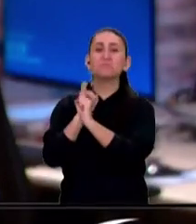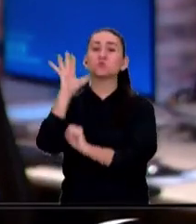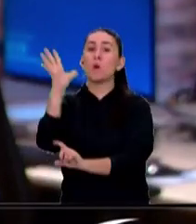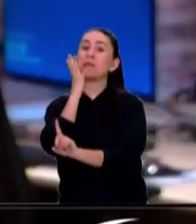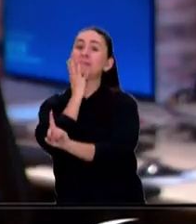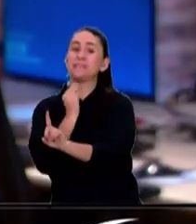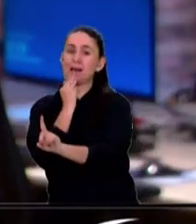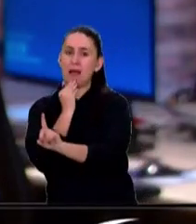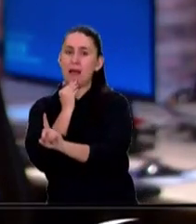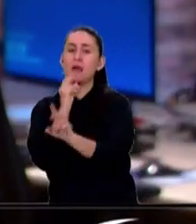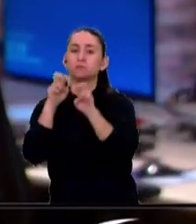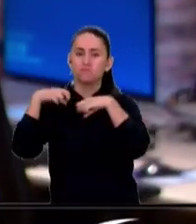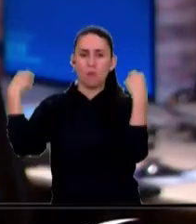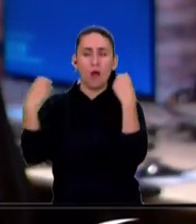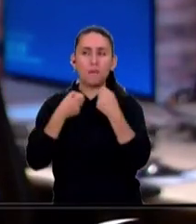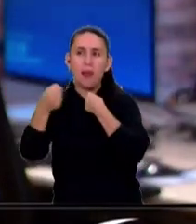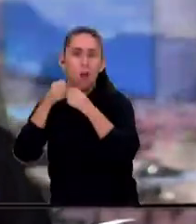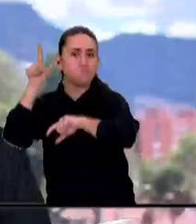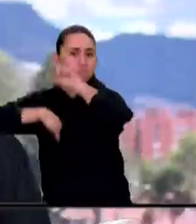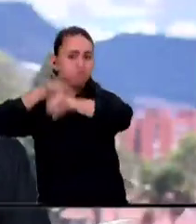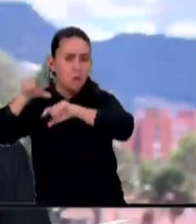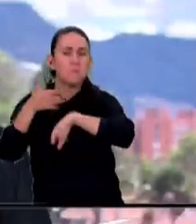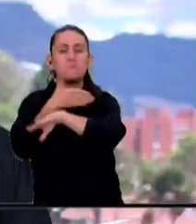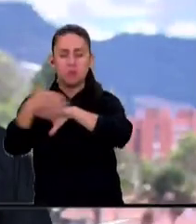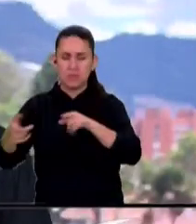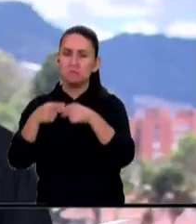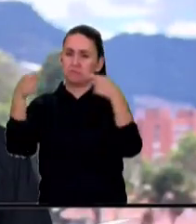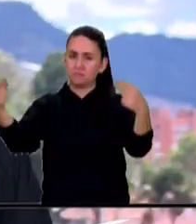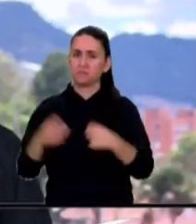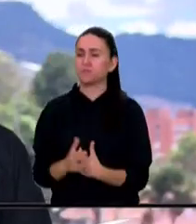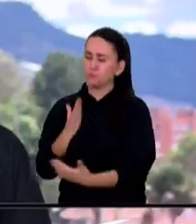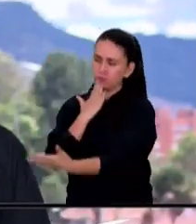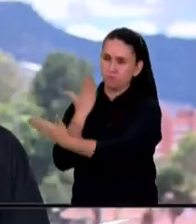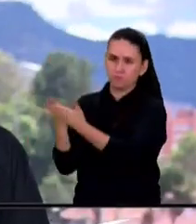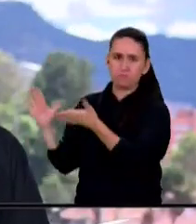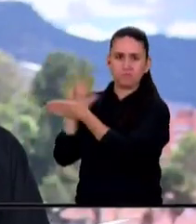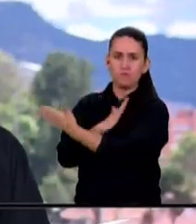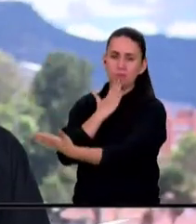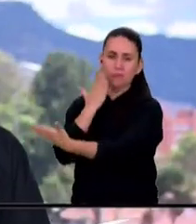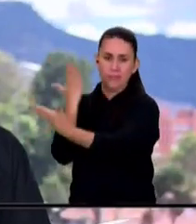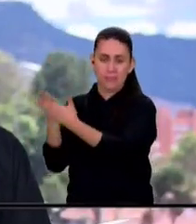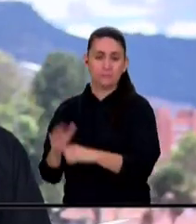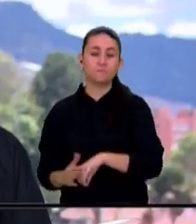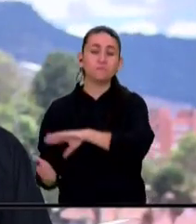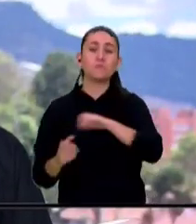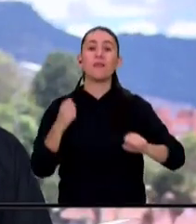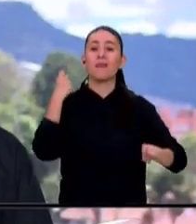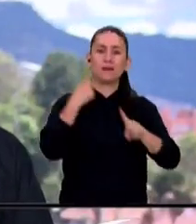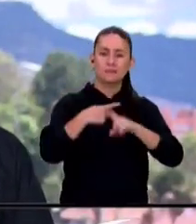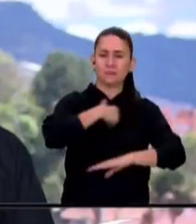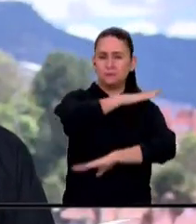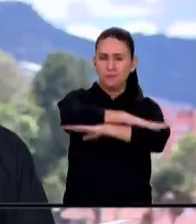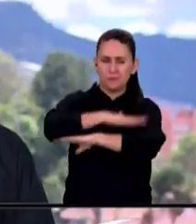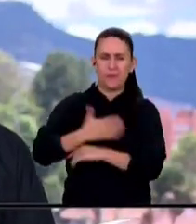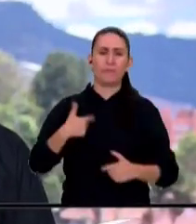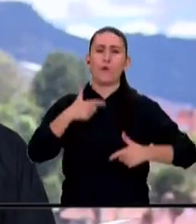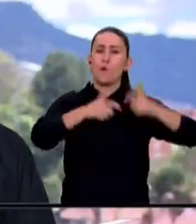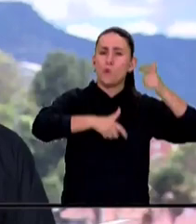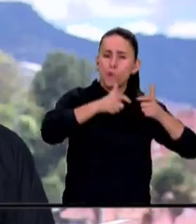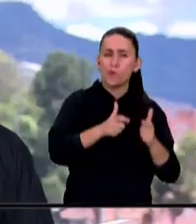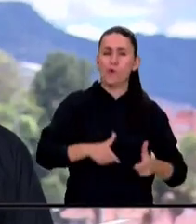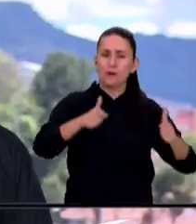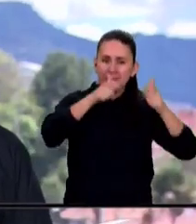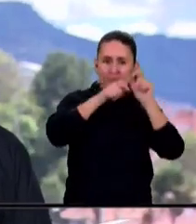Israel. Esta es una noticia en desarrollo. Juan David, gracias. Mientras tanto, ex cancilleres de la República, congresistas y